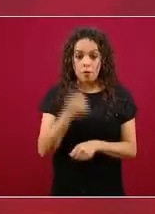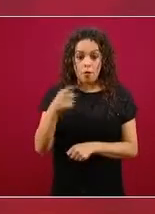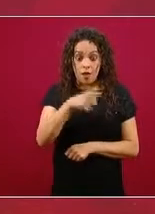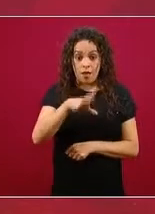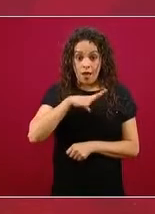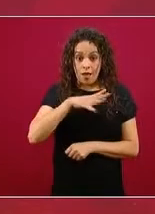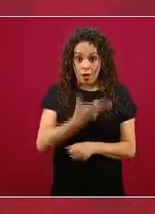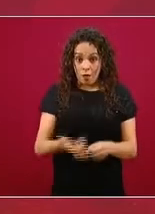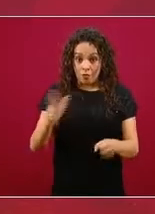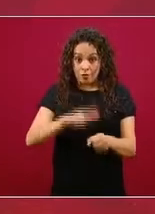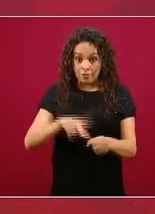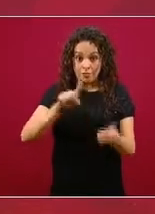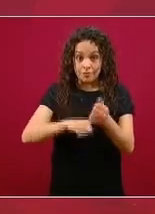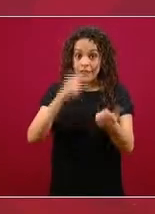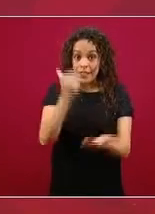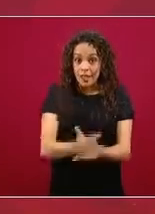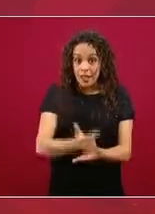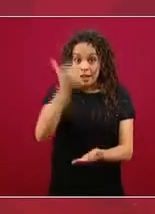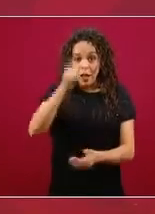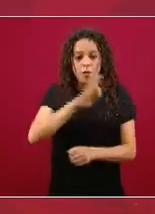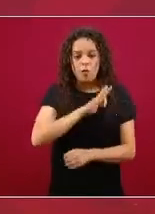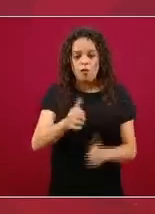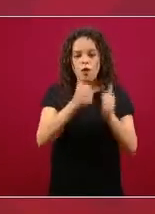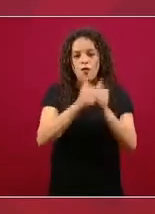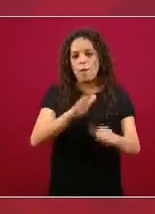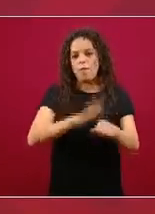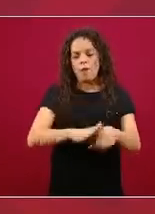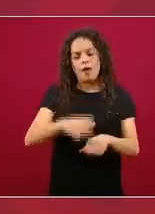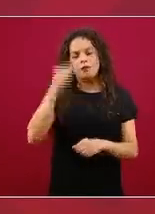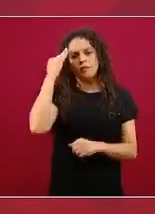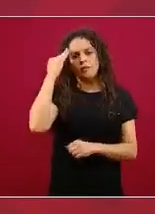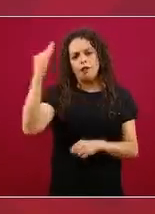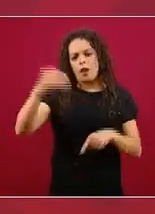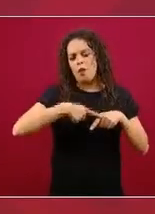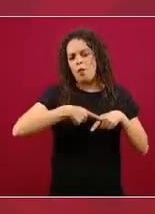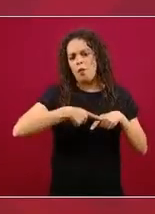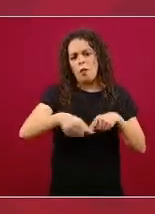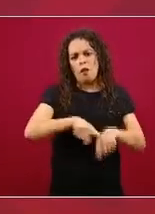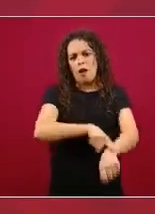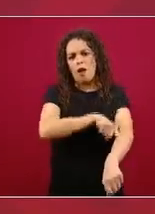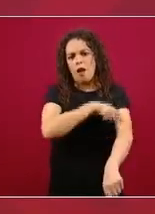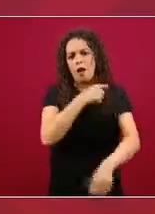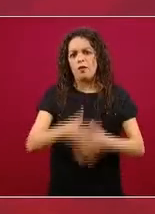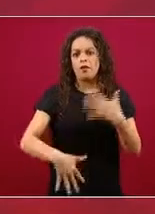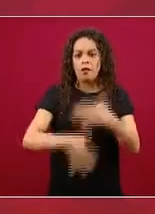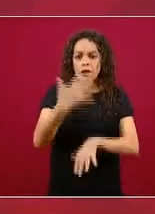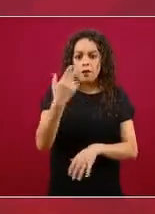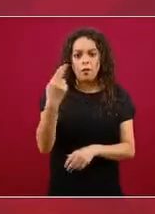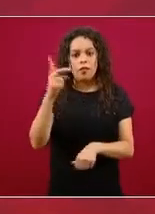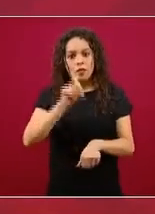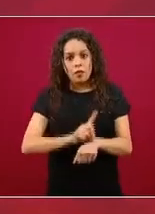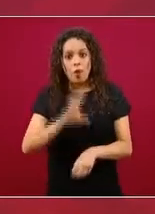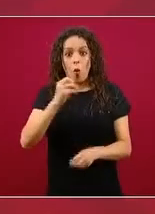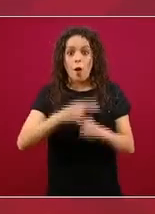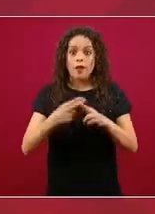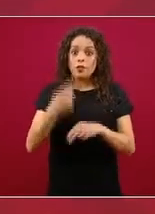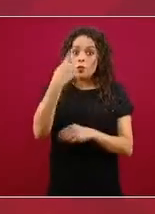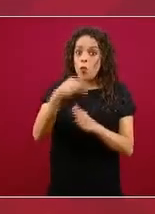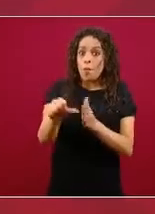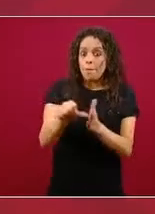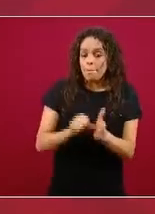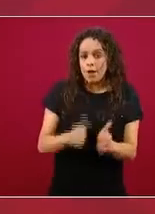pueden durar más tiempo, 20, 25 días. Hemos tenido casos que han durado hasta más de un mes hospitalizados.